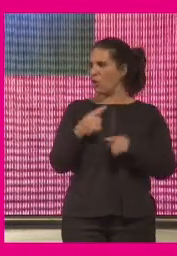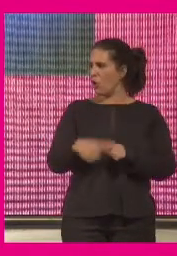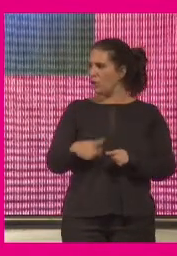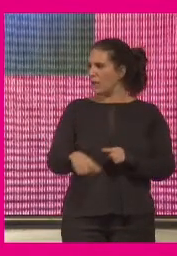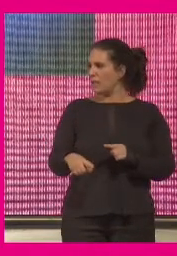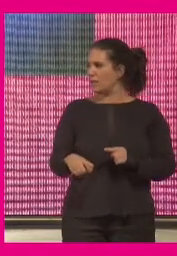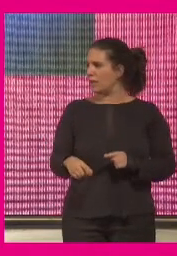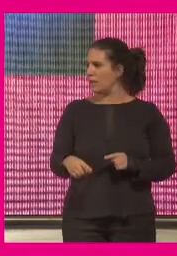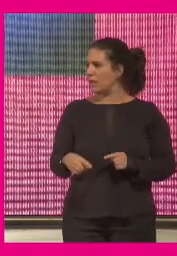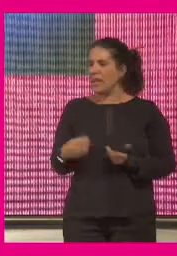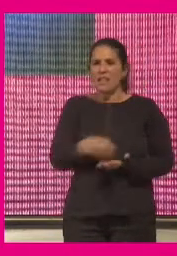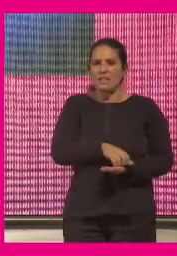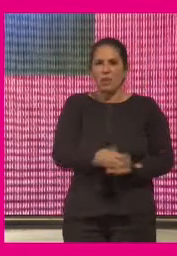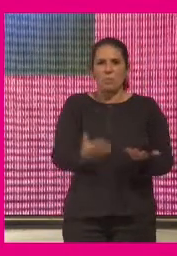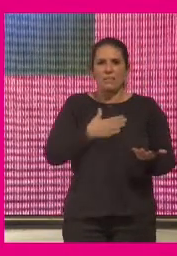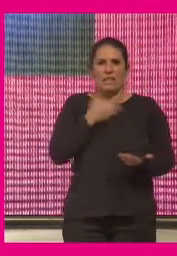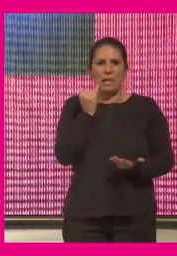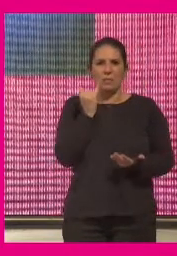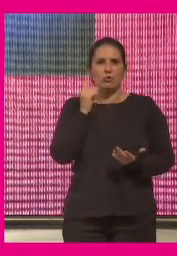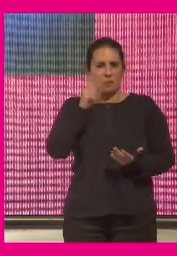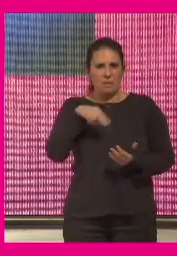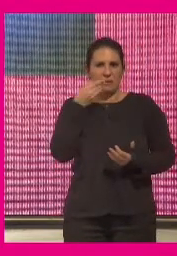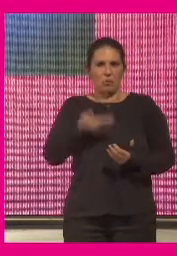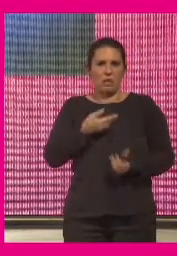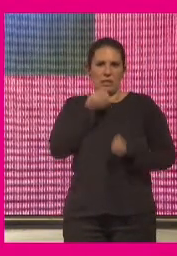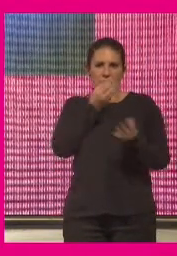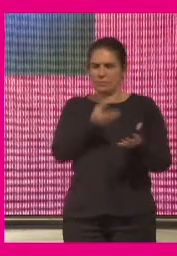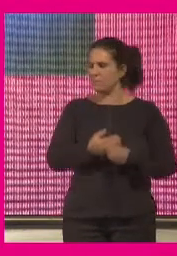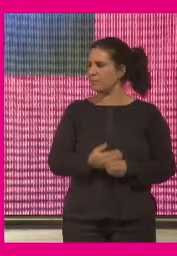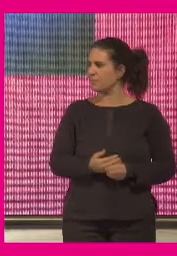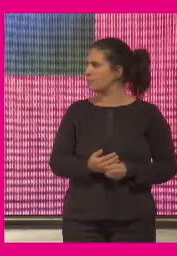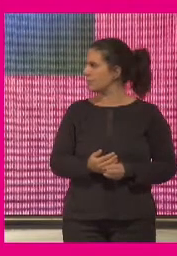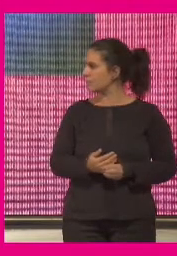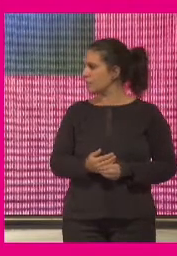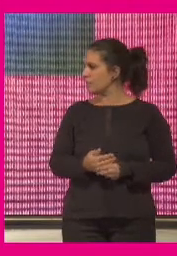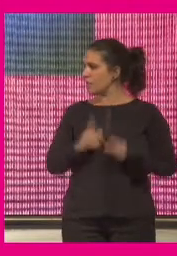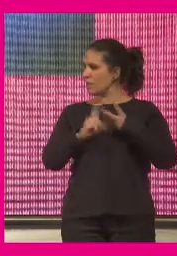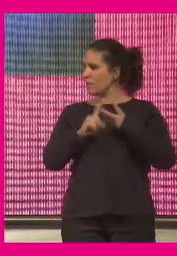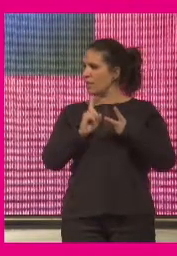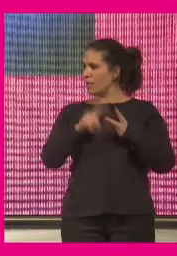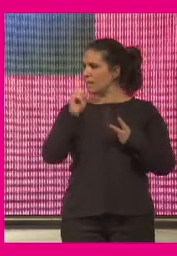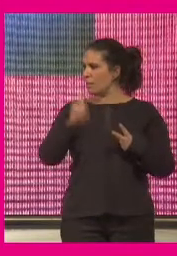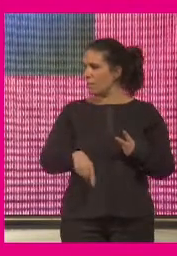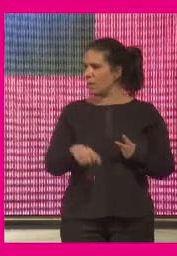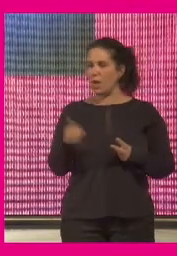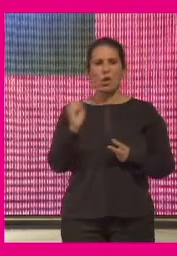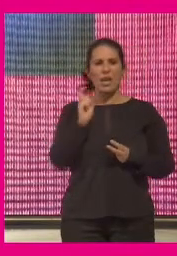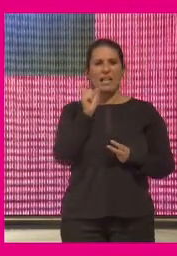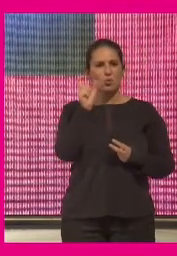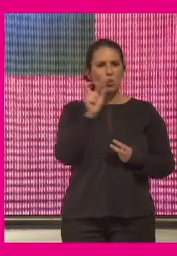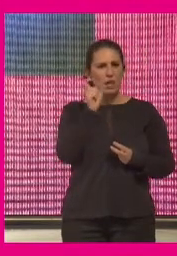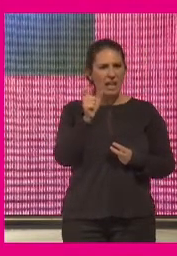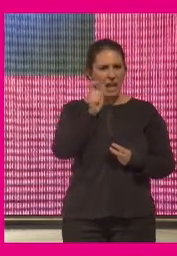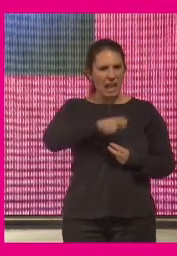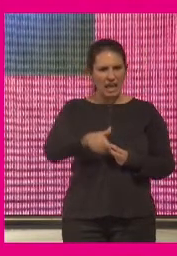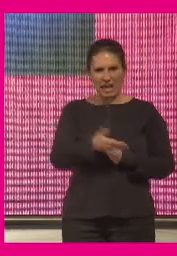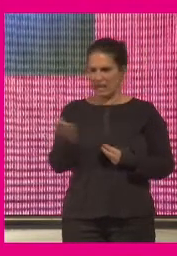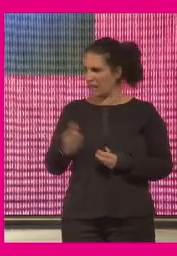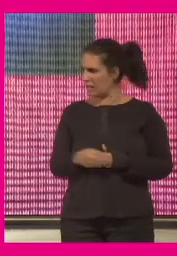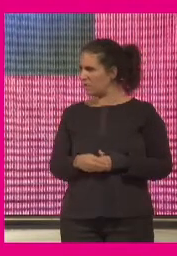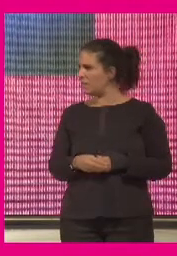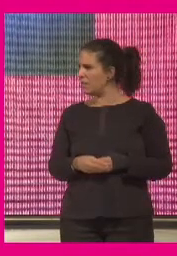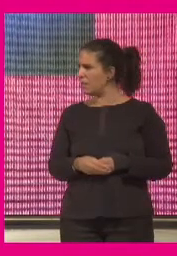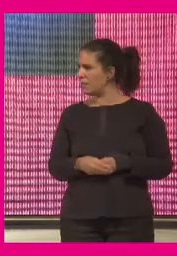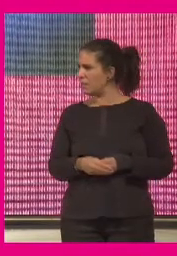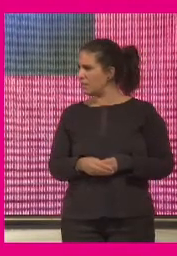las incertidumbres que tenemos y en segundo lugar no hay que insultar a la gente ahora que